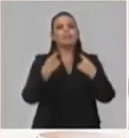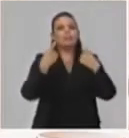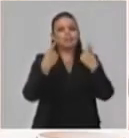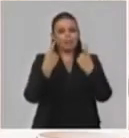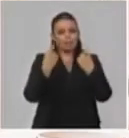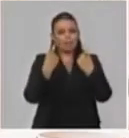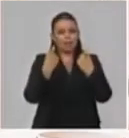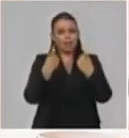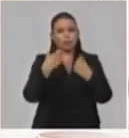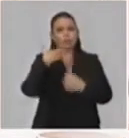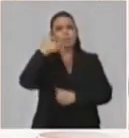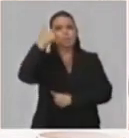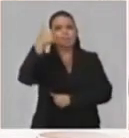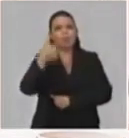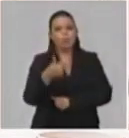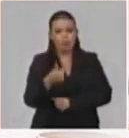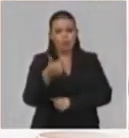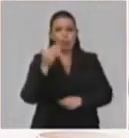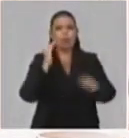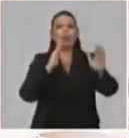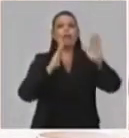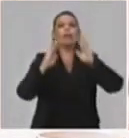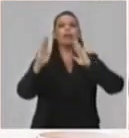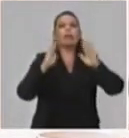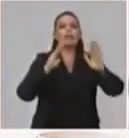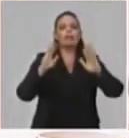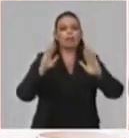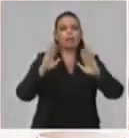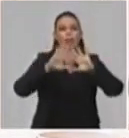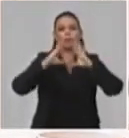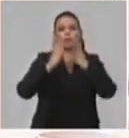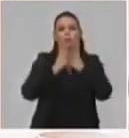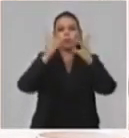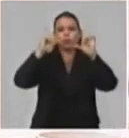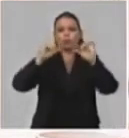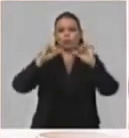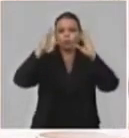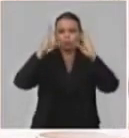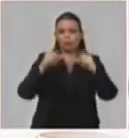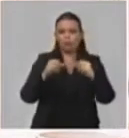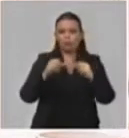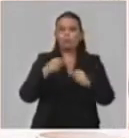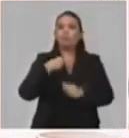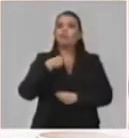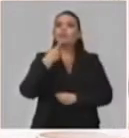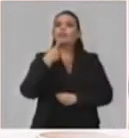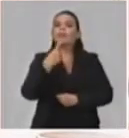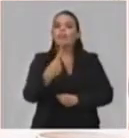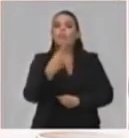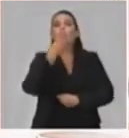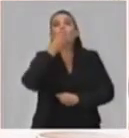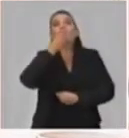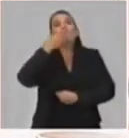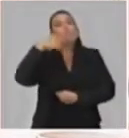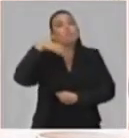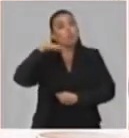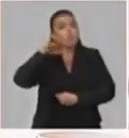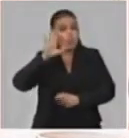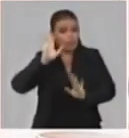favorable y la prioridad que para nosotros tienen nuestros estudiantes es aconsejable